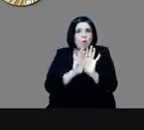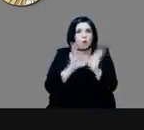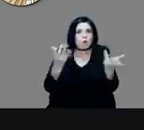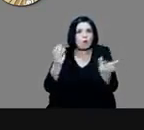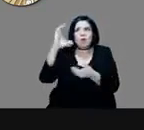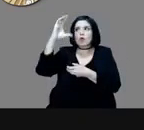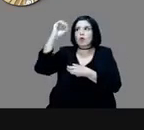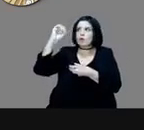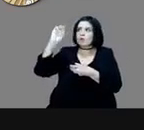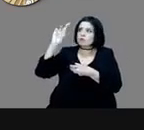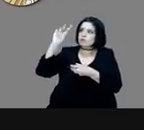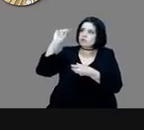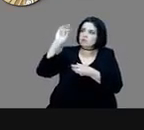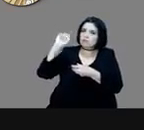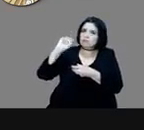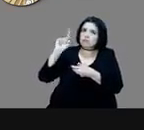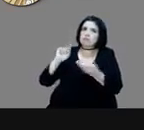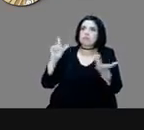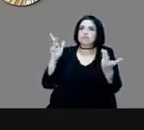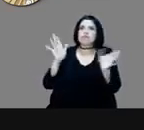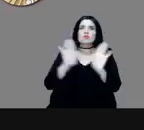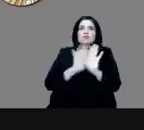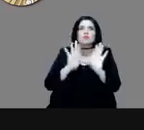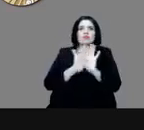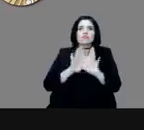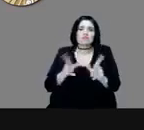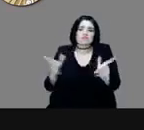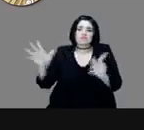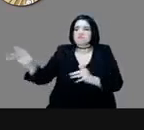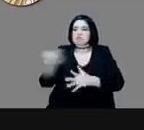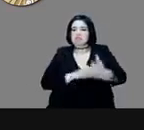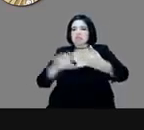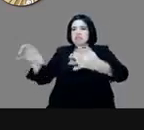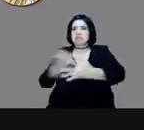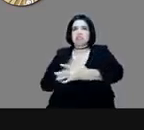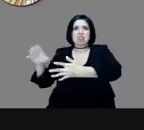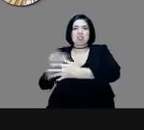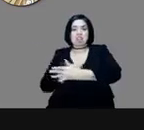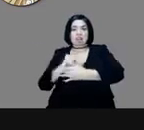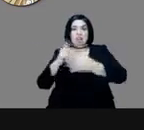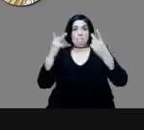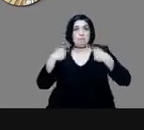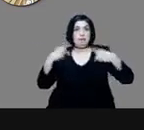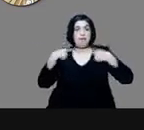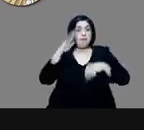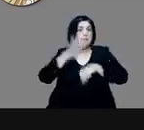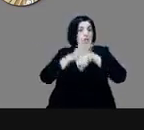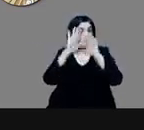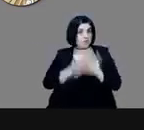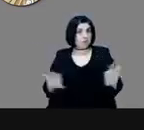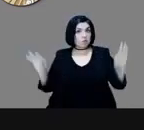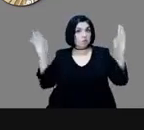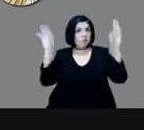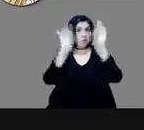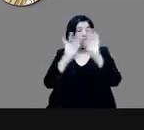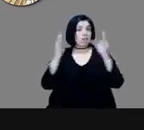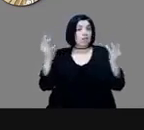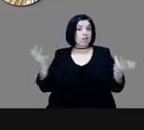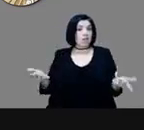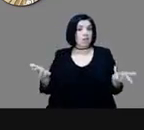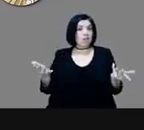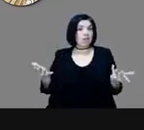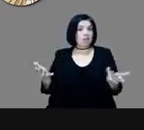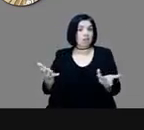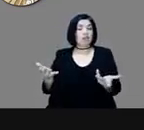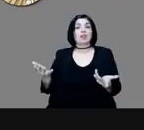¿verdad? De aprisionar a los principales señores y, por el